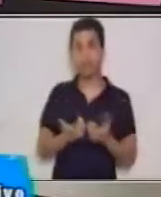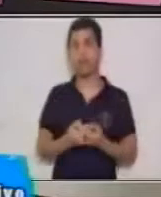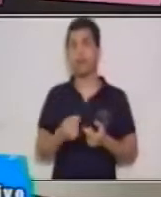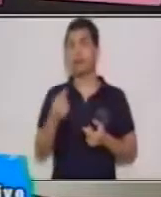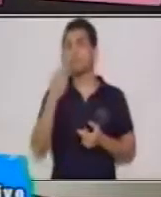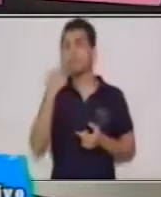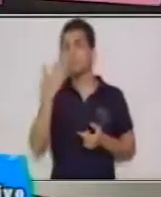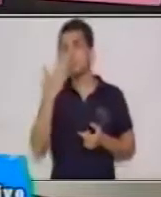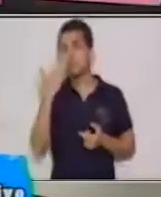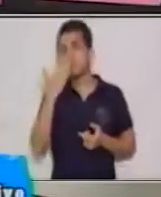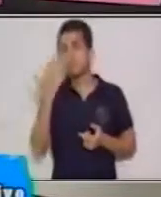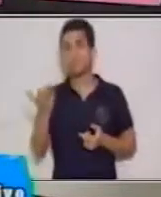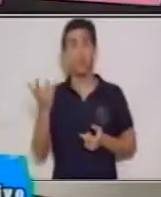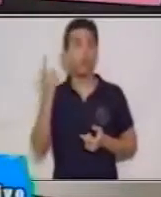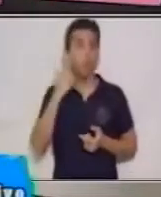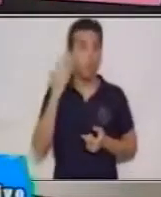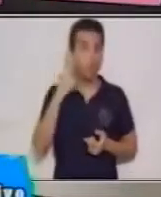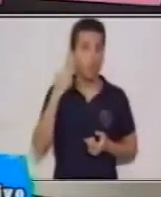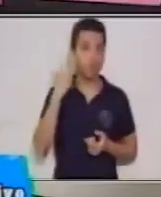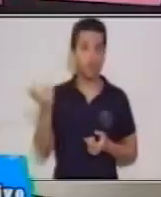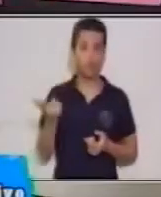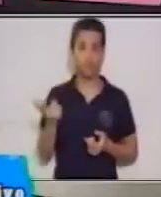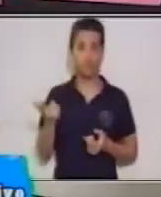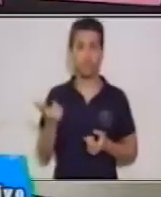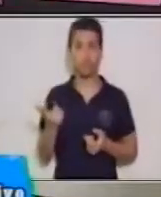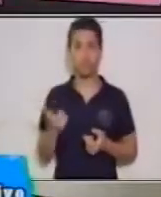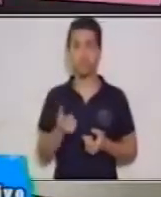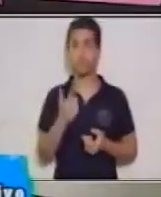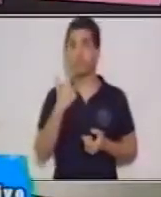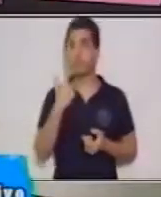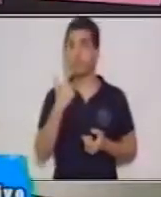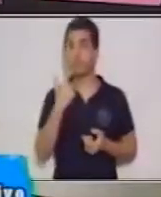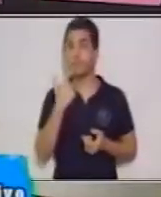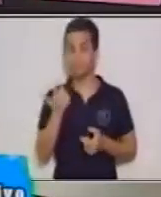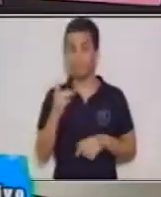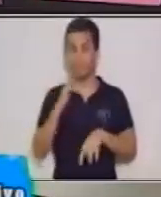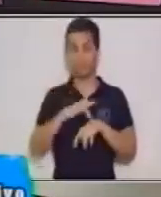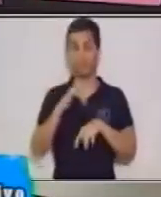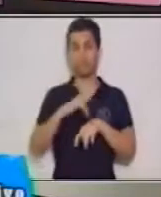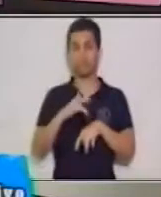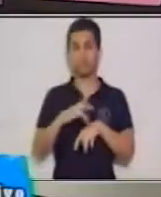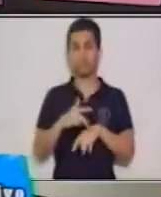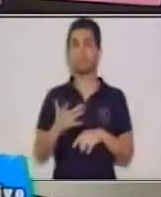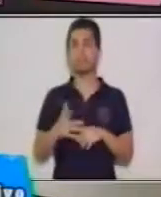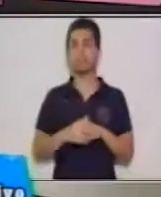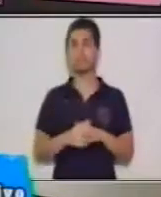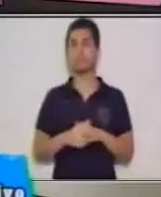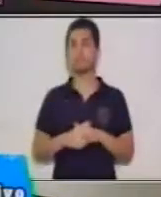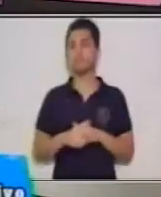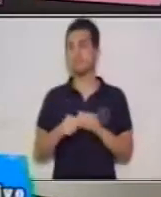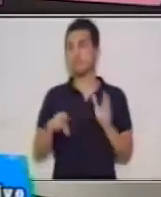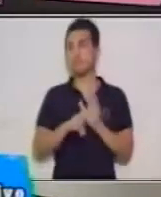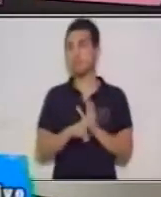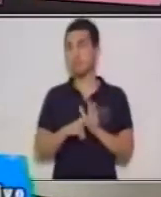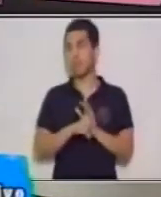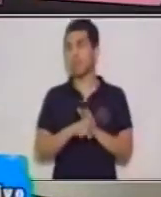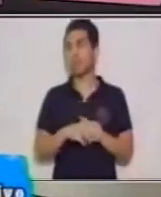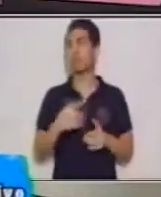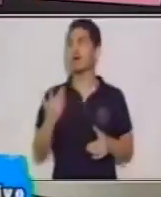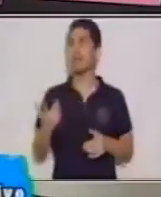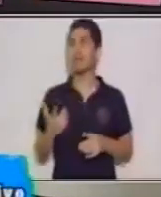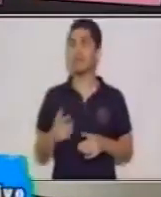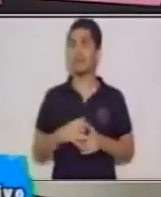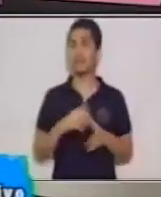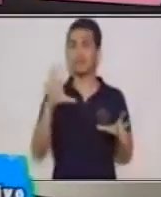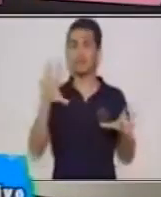del olfato, el oído, el gusto y el tacto. Vamos a tener un ejemplo de lo que